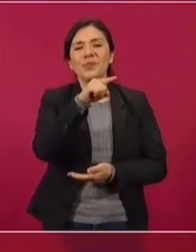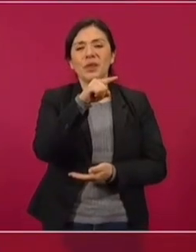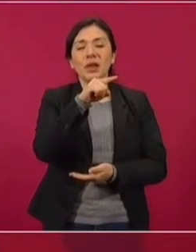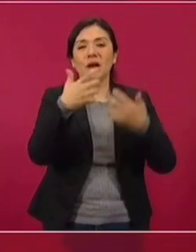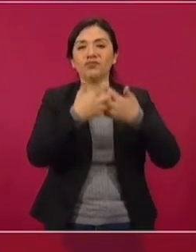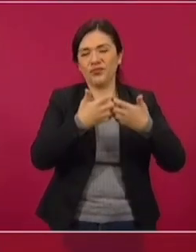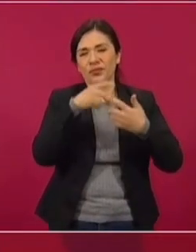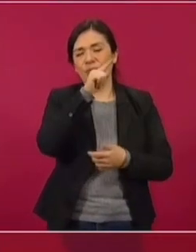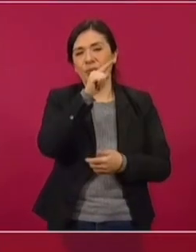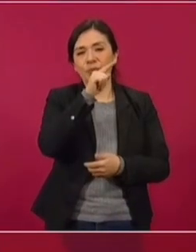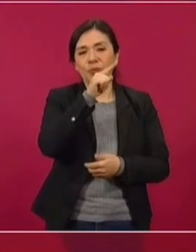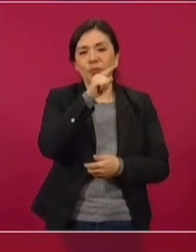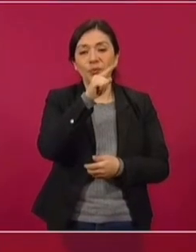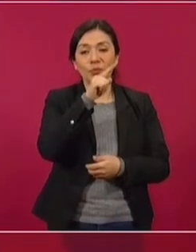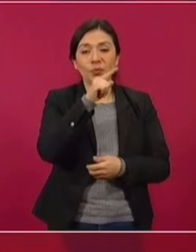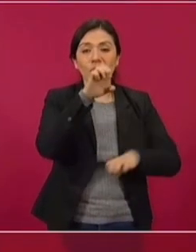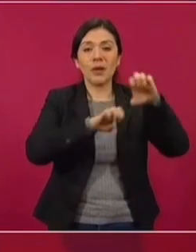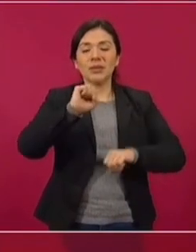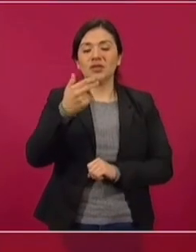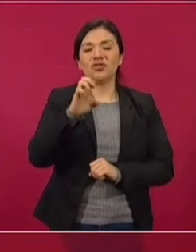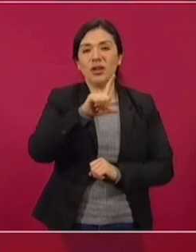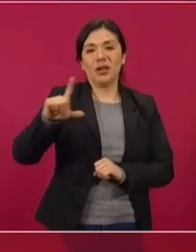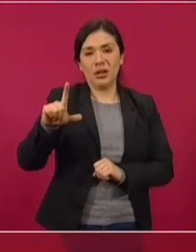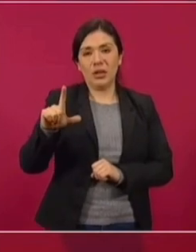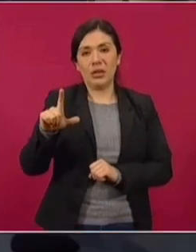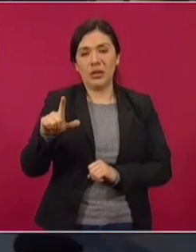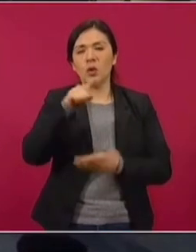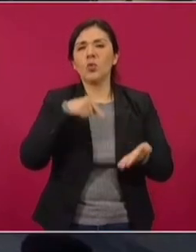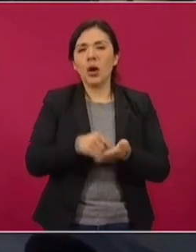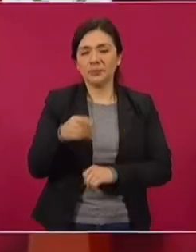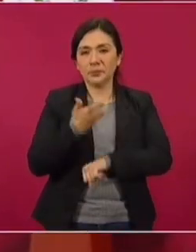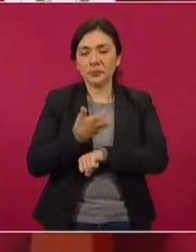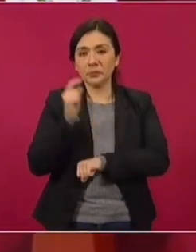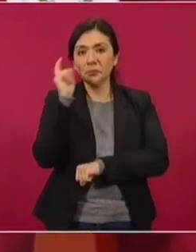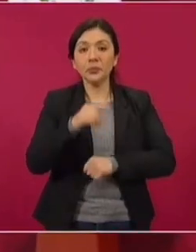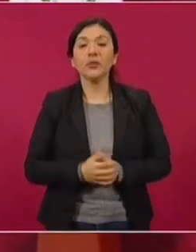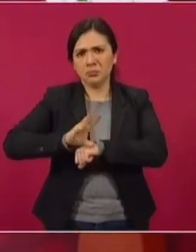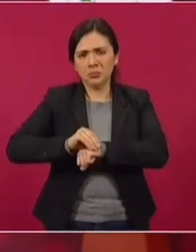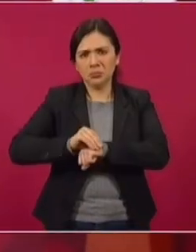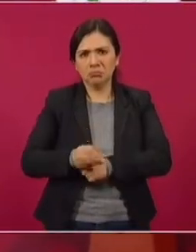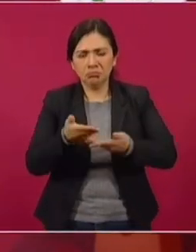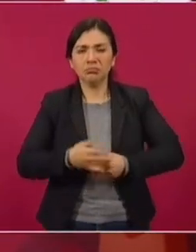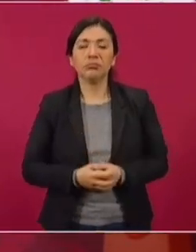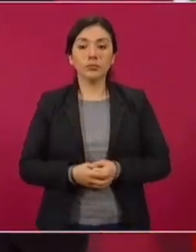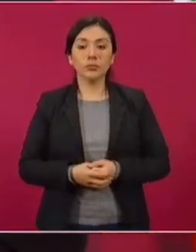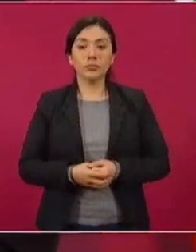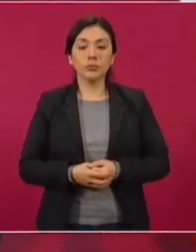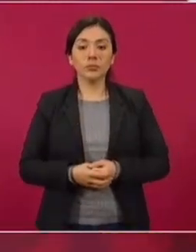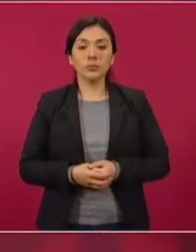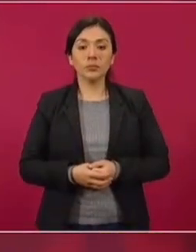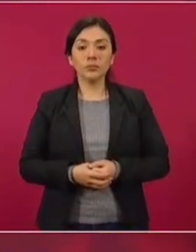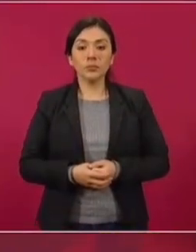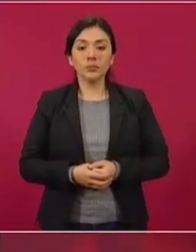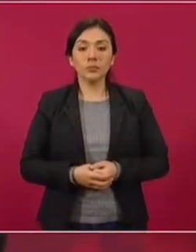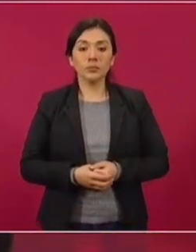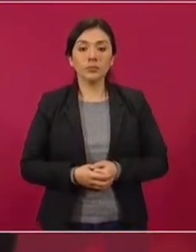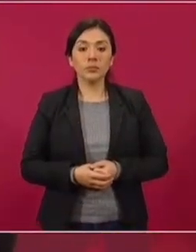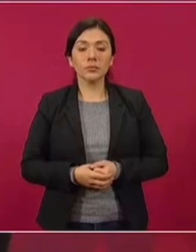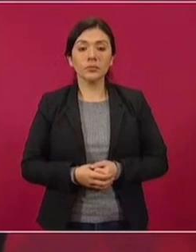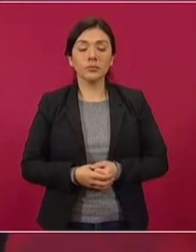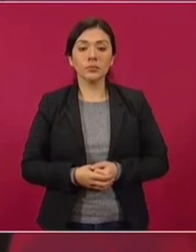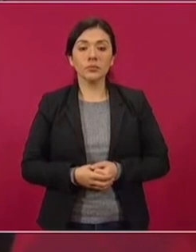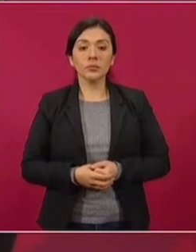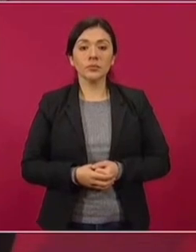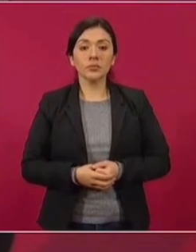refinería de la empresa Shell, que está ubicada en Texas. Ellos dieron la autorización, la Secretaría de Energía,